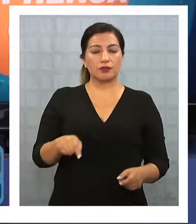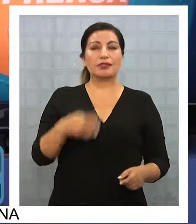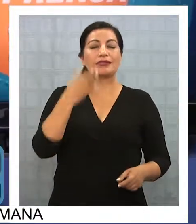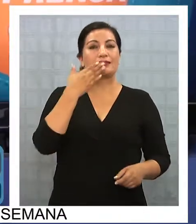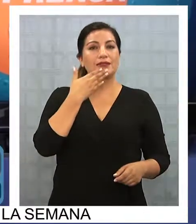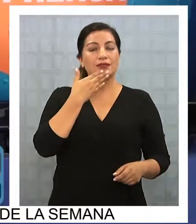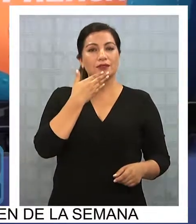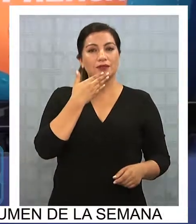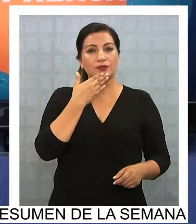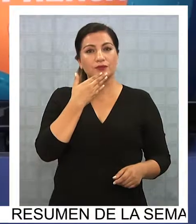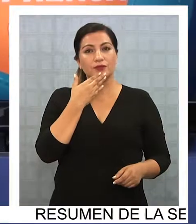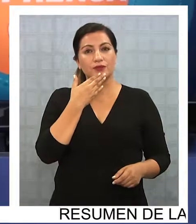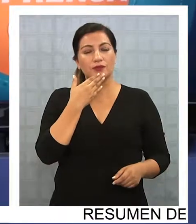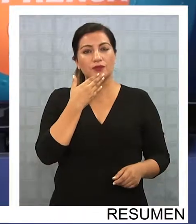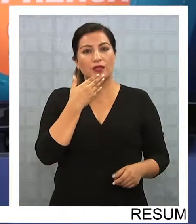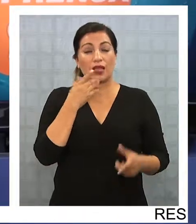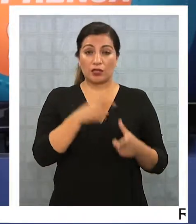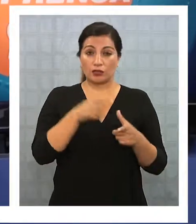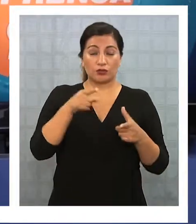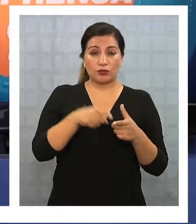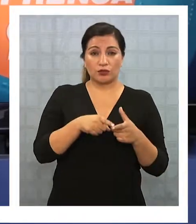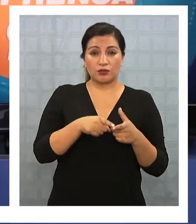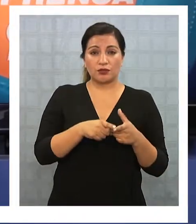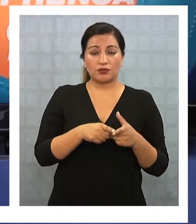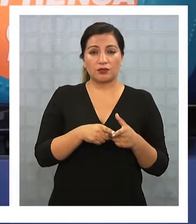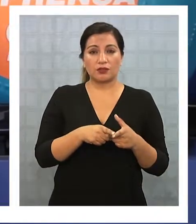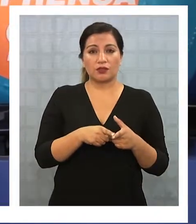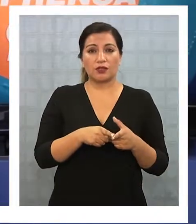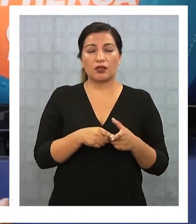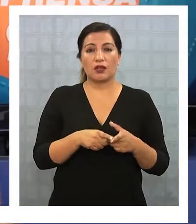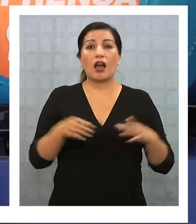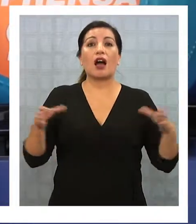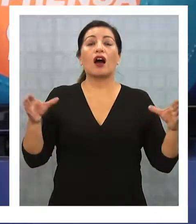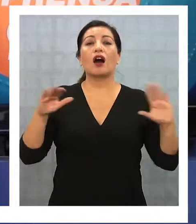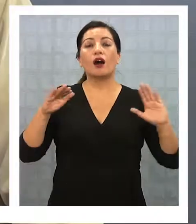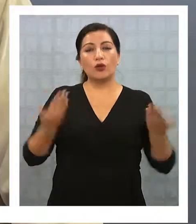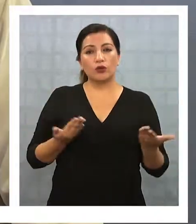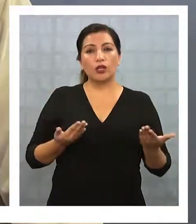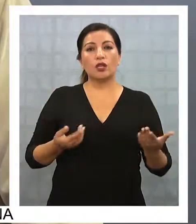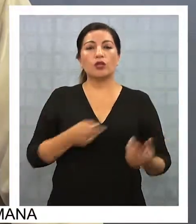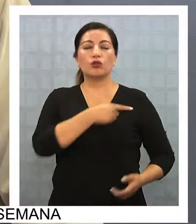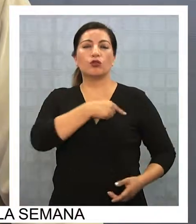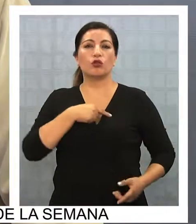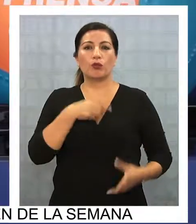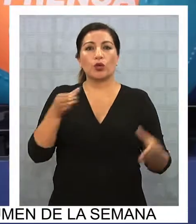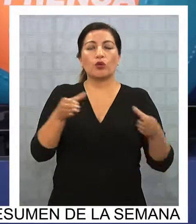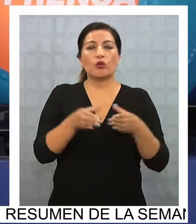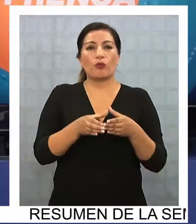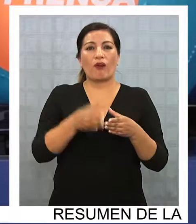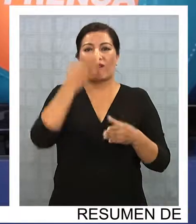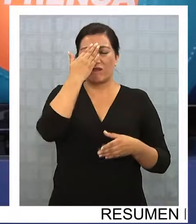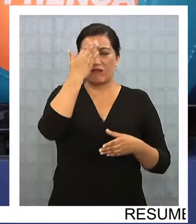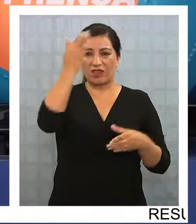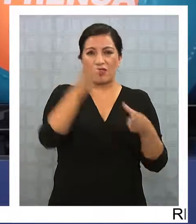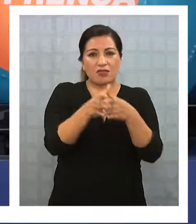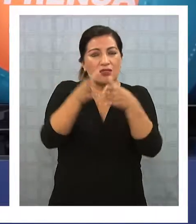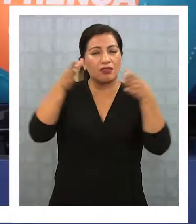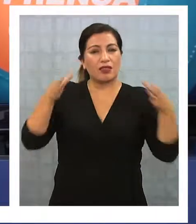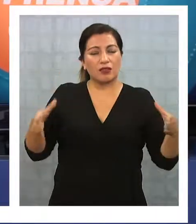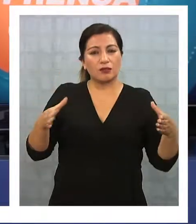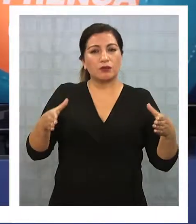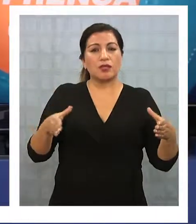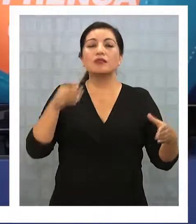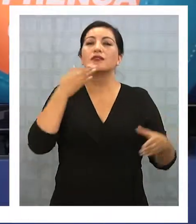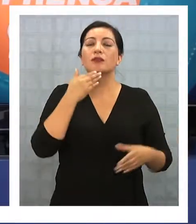y entonces se vio acorralado por fuerzas hoy día llamadas Frente Amplio y que interesante porque al Partido Comunista se le